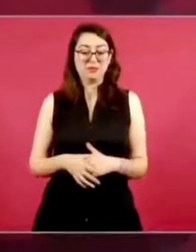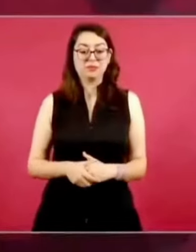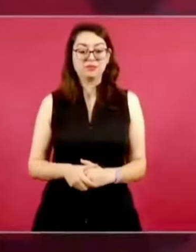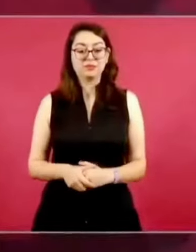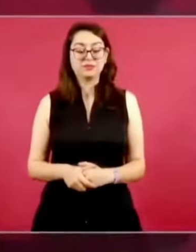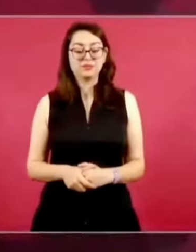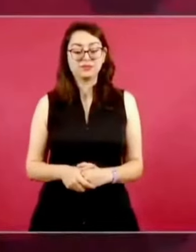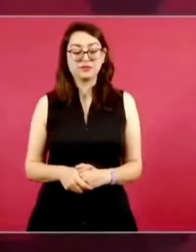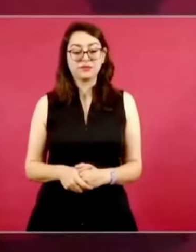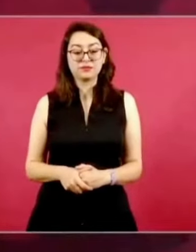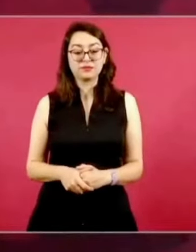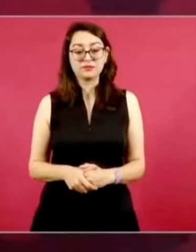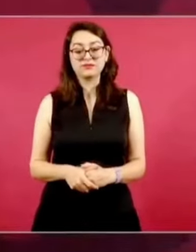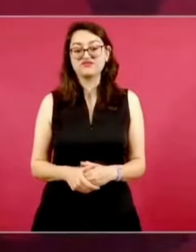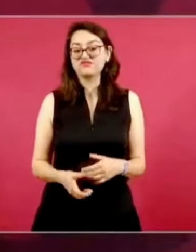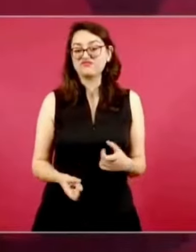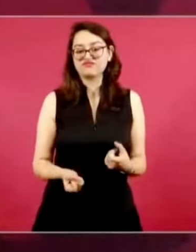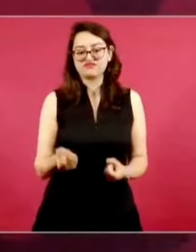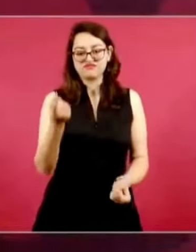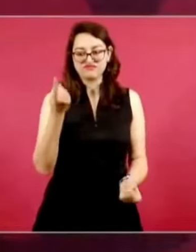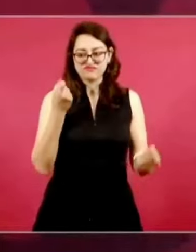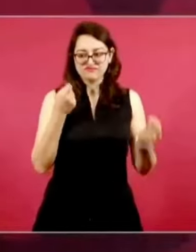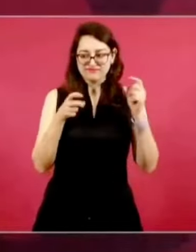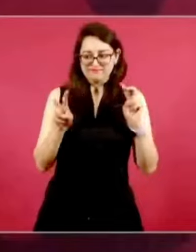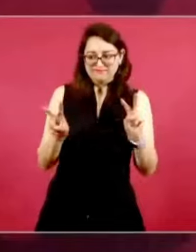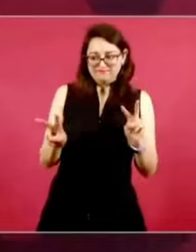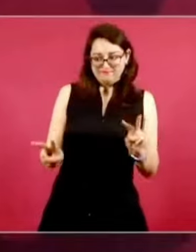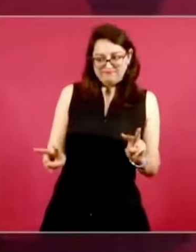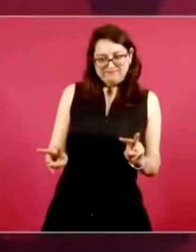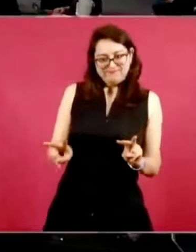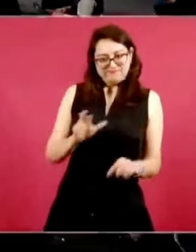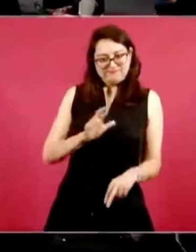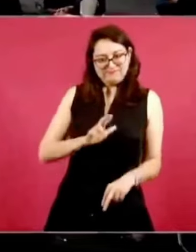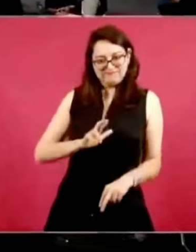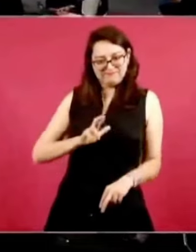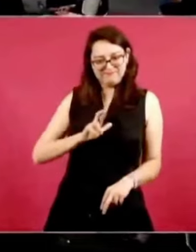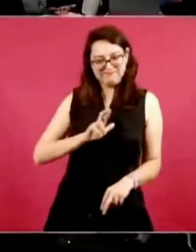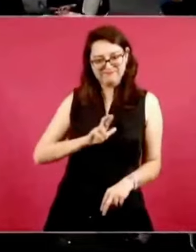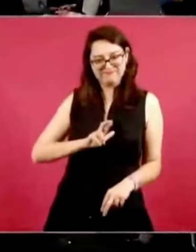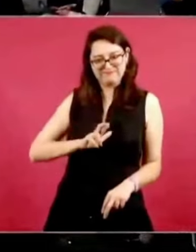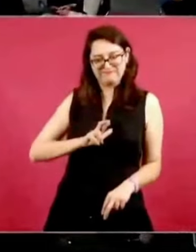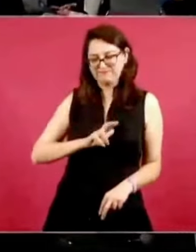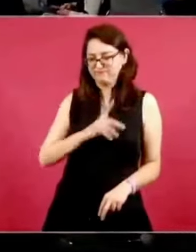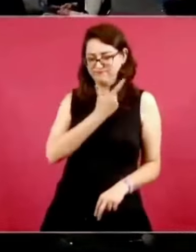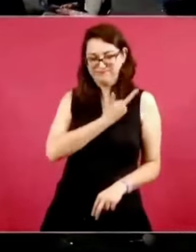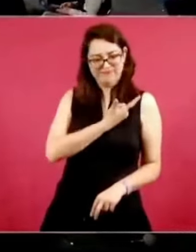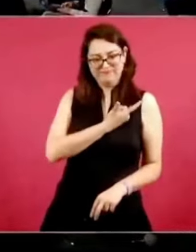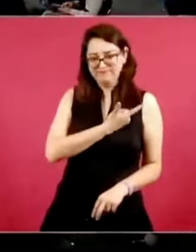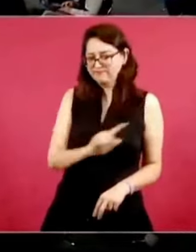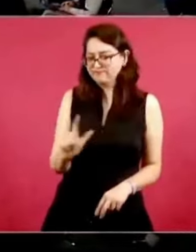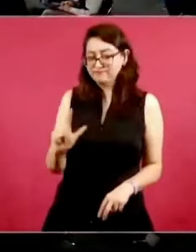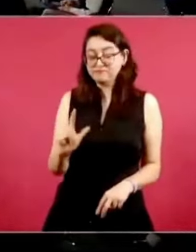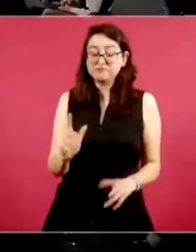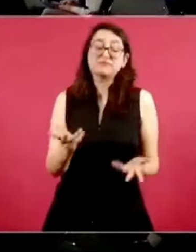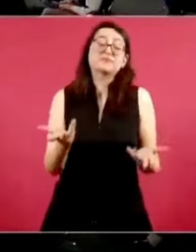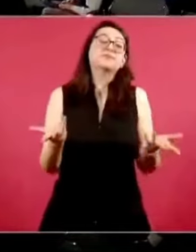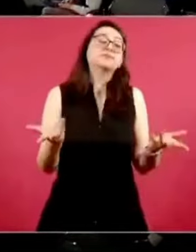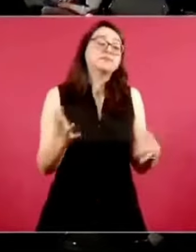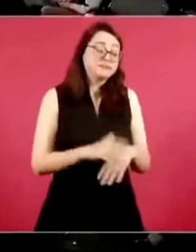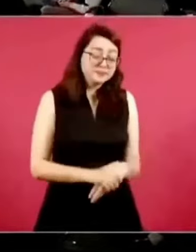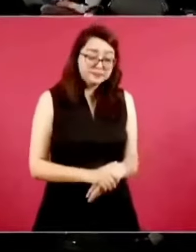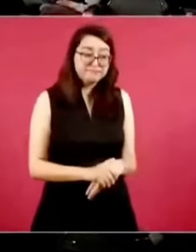A algunos no les gusta esta política, lo entiendo,